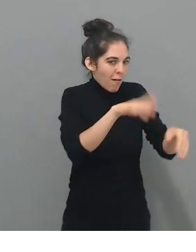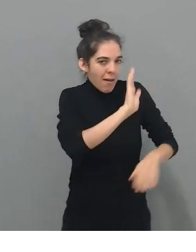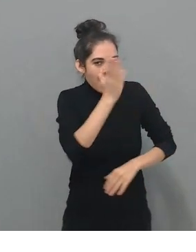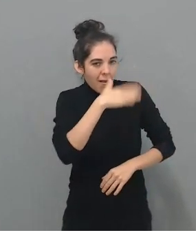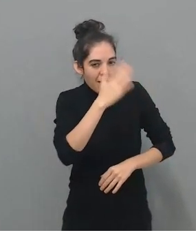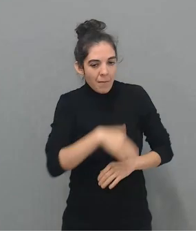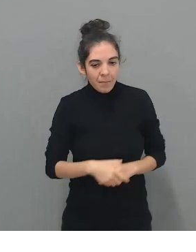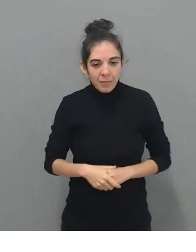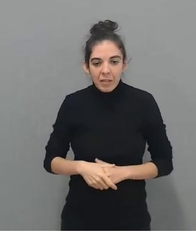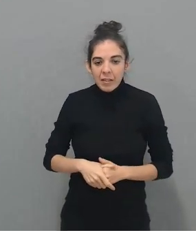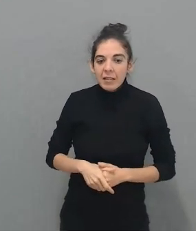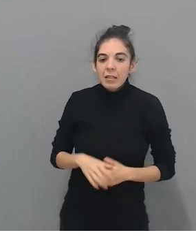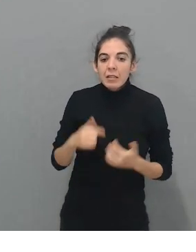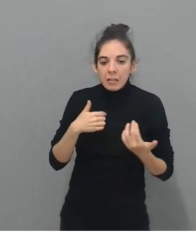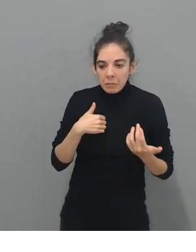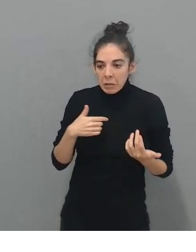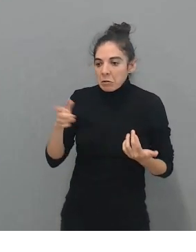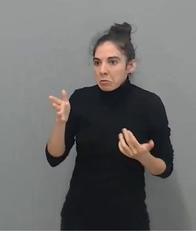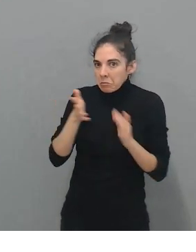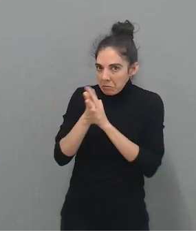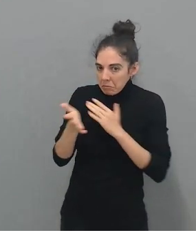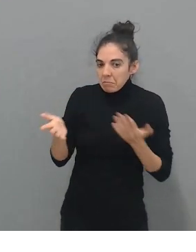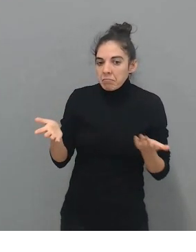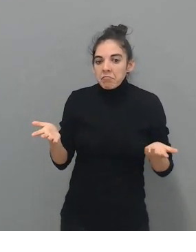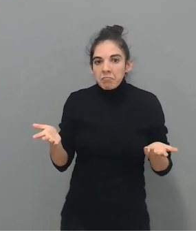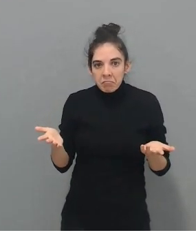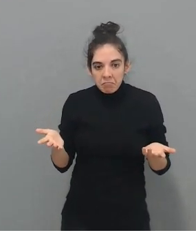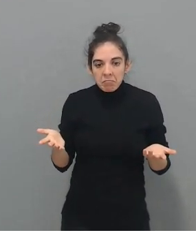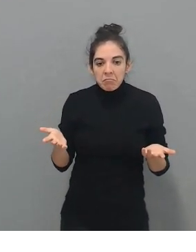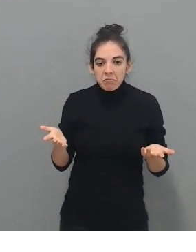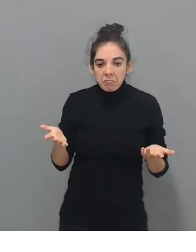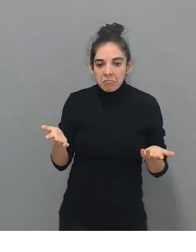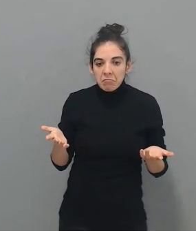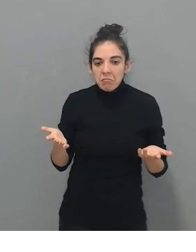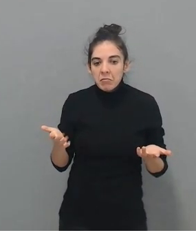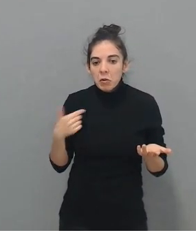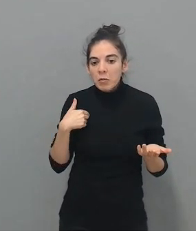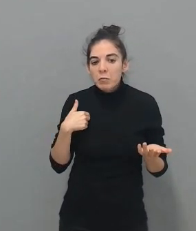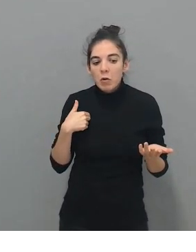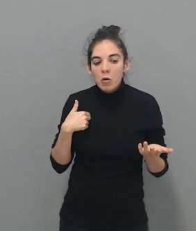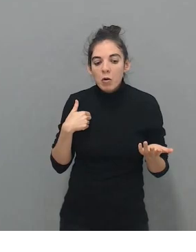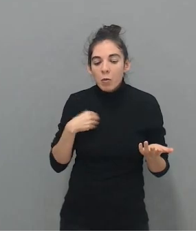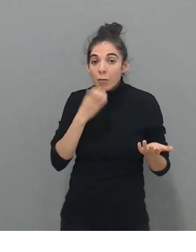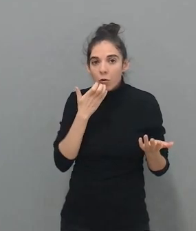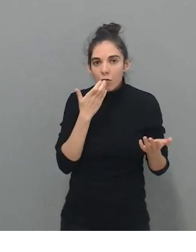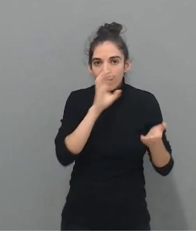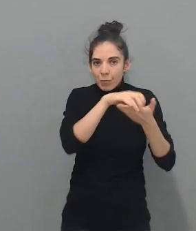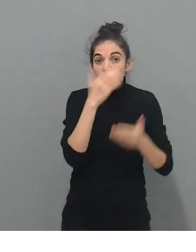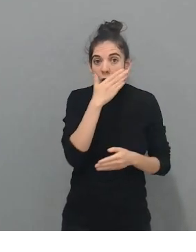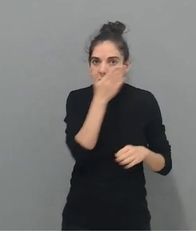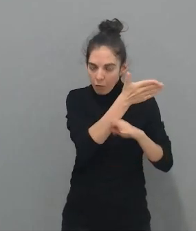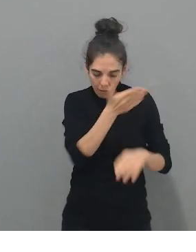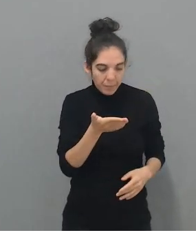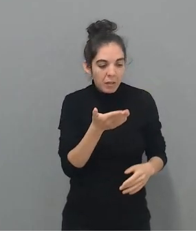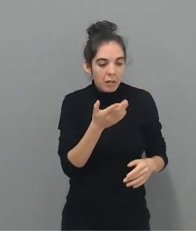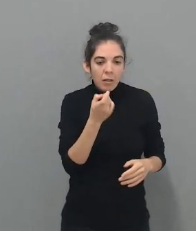Pero, oye, que no está de más que… Yo es que acudo a lo mismo, los coles. Si es que al final todo empieza desde